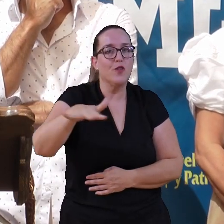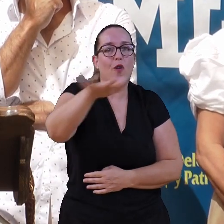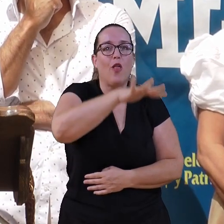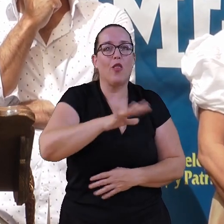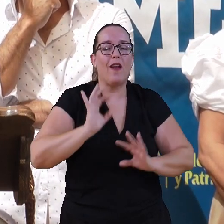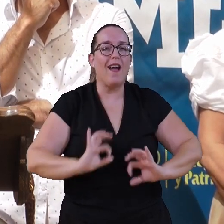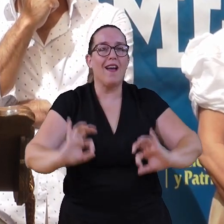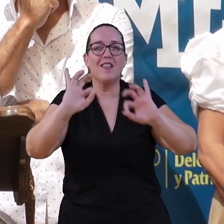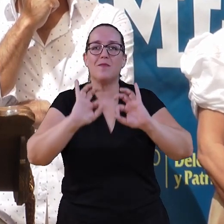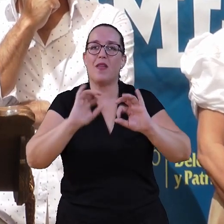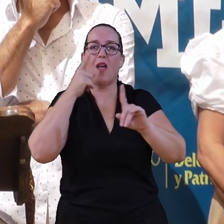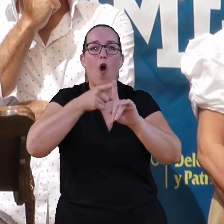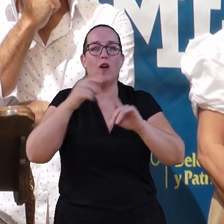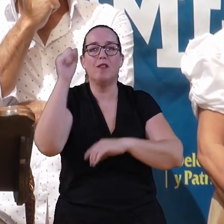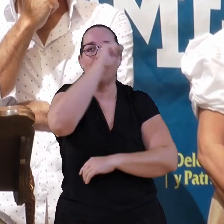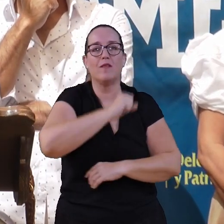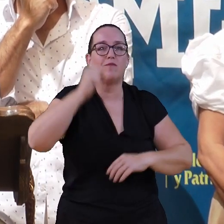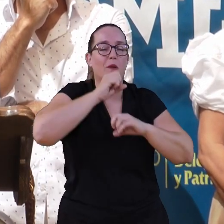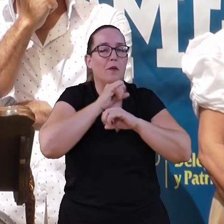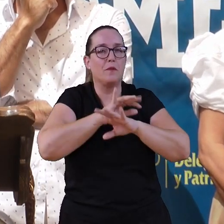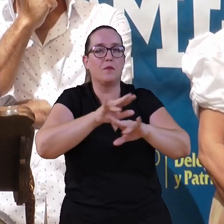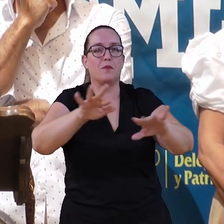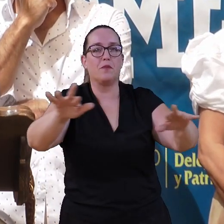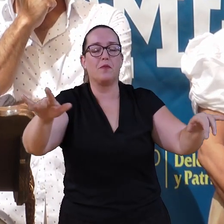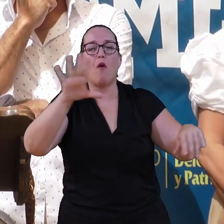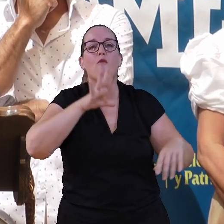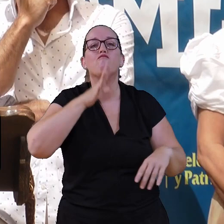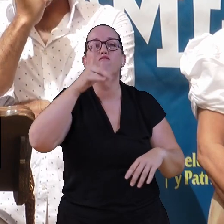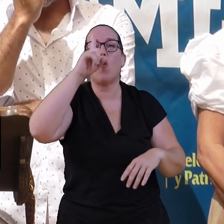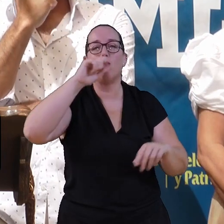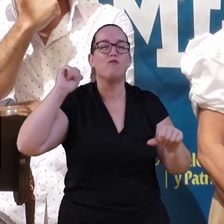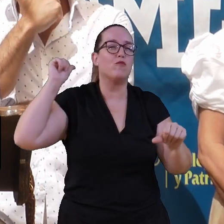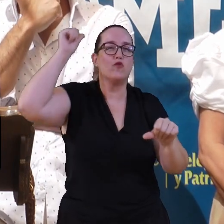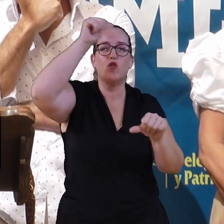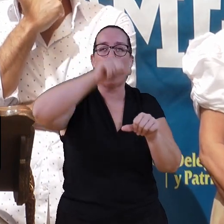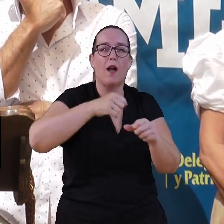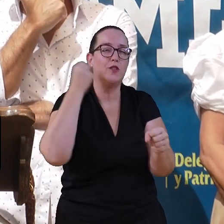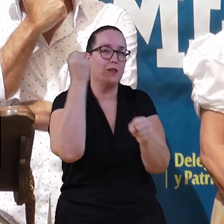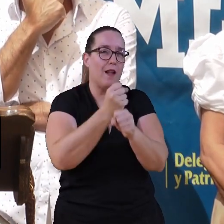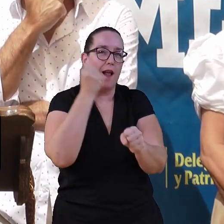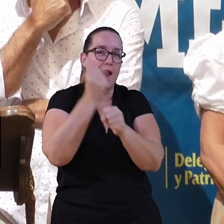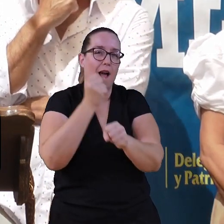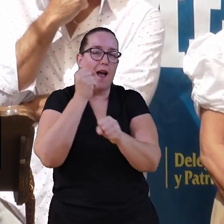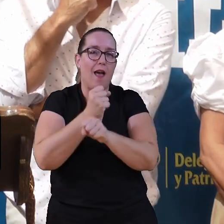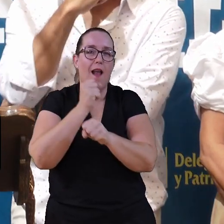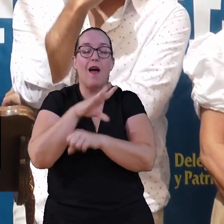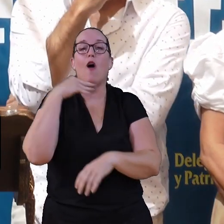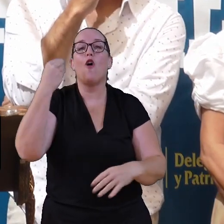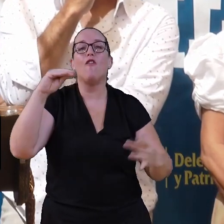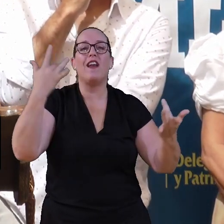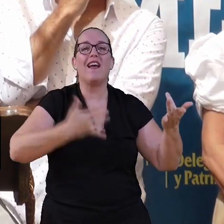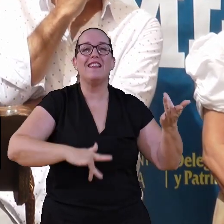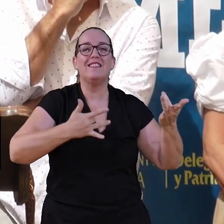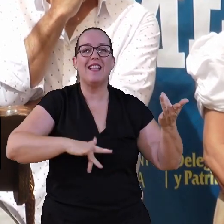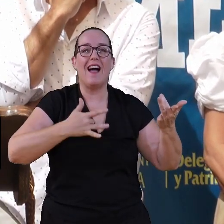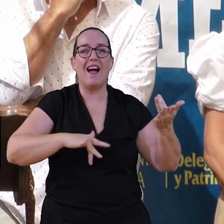para proyectar toda esa serviduría, todos estos años, toda esa cantidad de trabajo que los jóvenes guitarristas han depositado en este